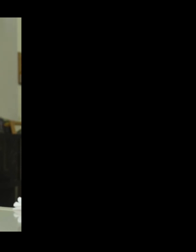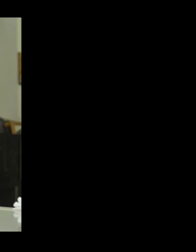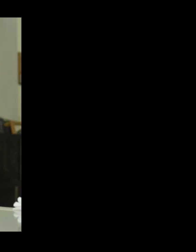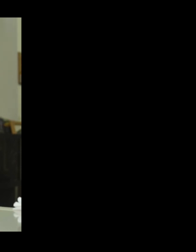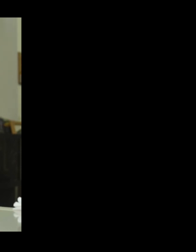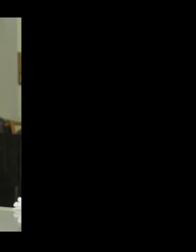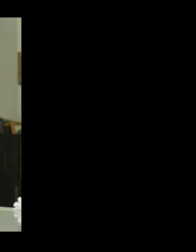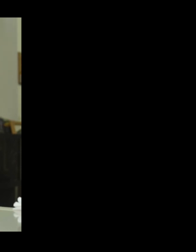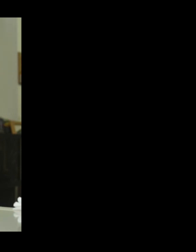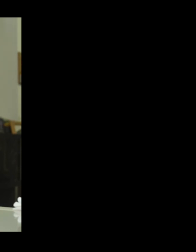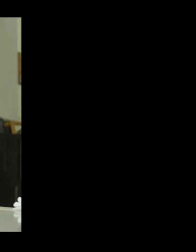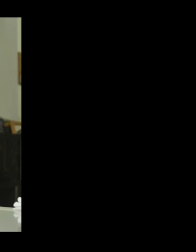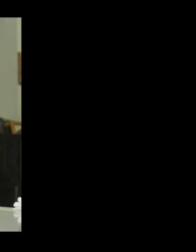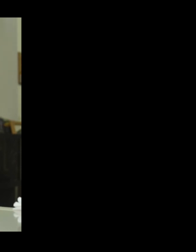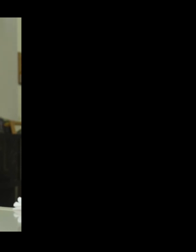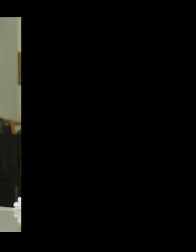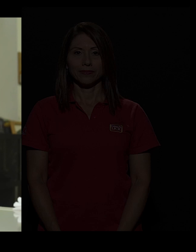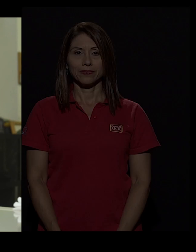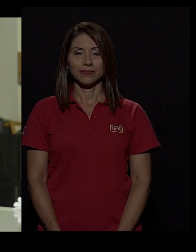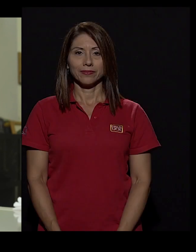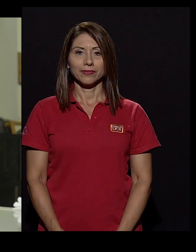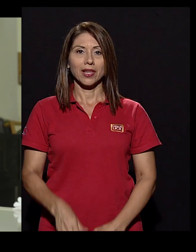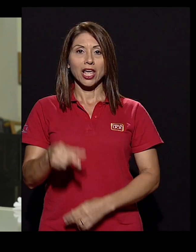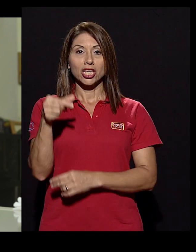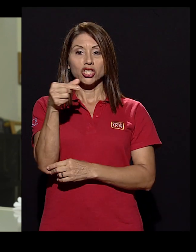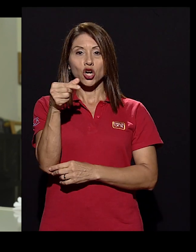han visto en la primera lección.